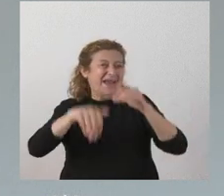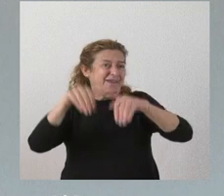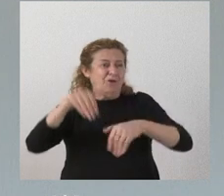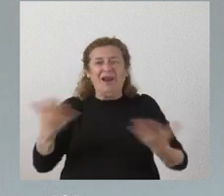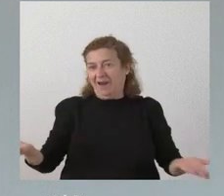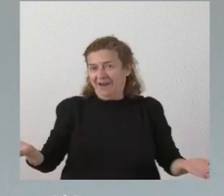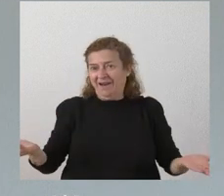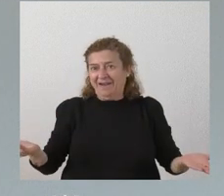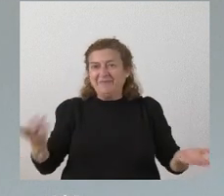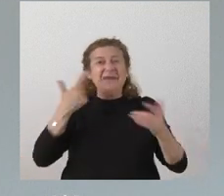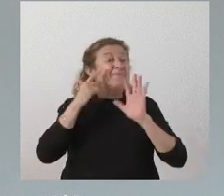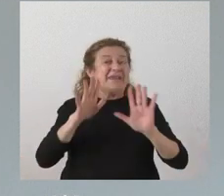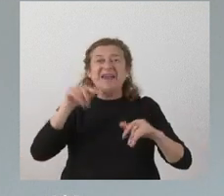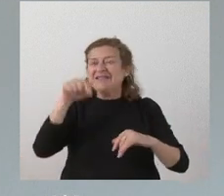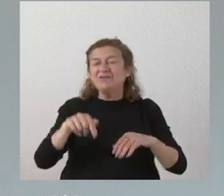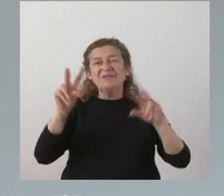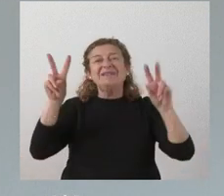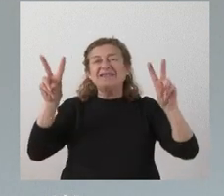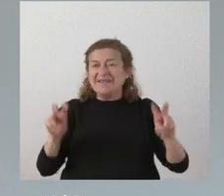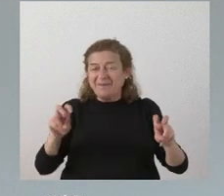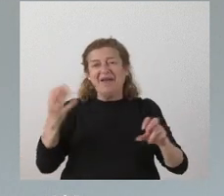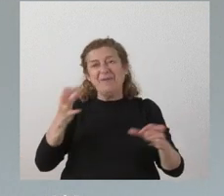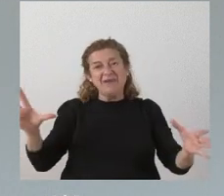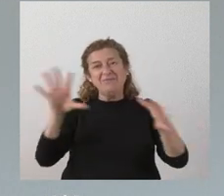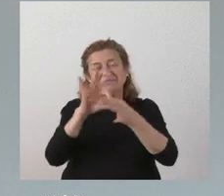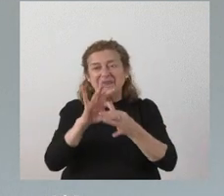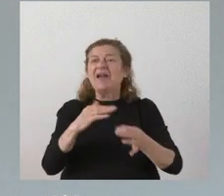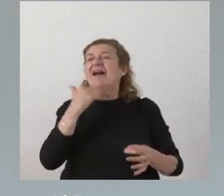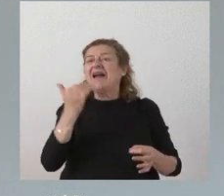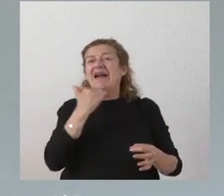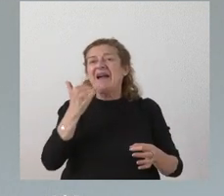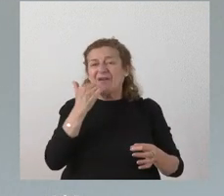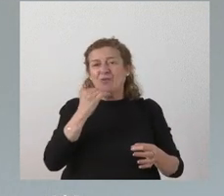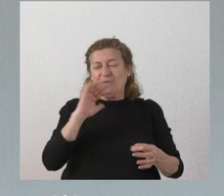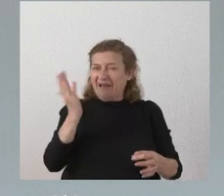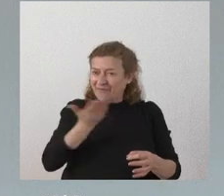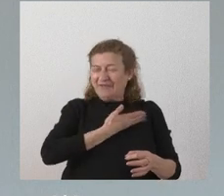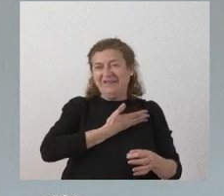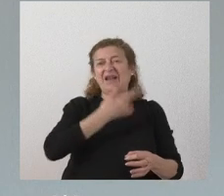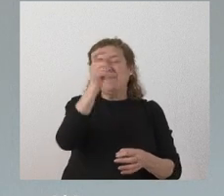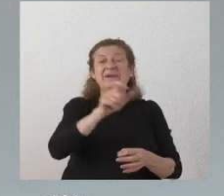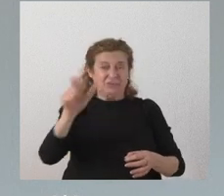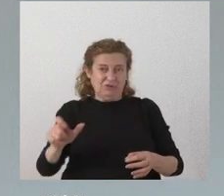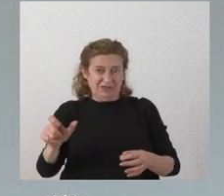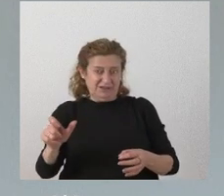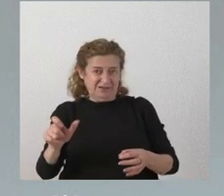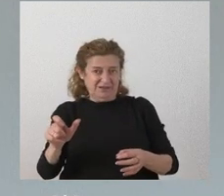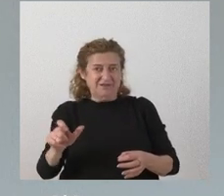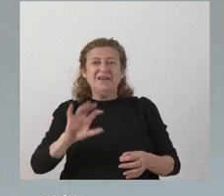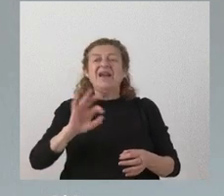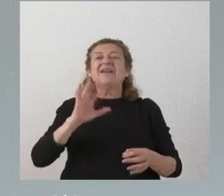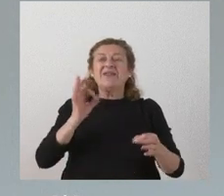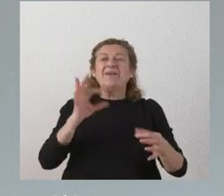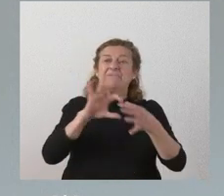mire este es un tema que tiene que ver con algo que atañe a las personas que tiene que ver